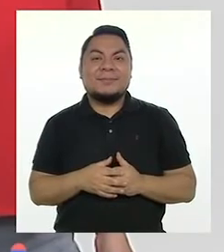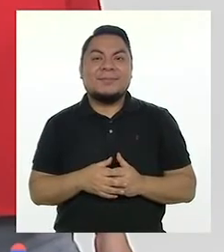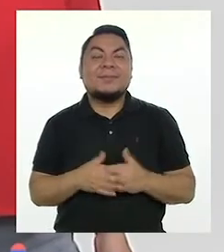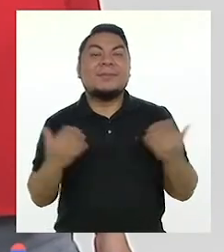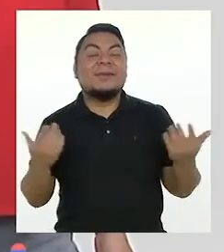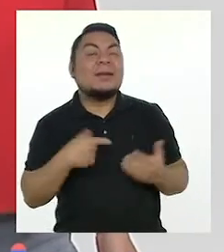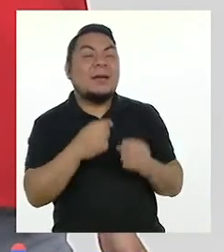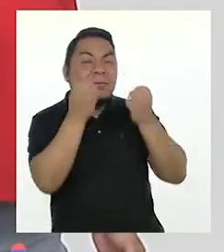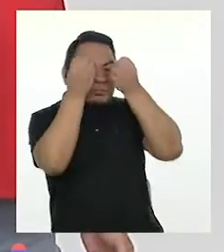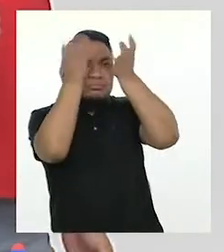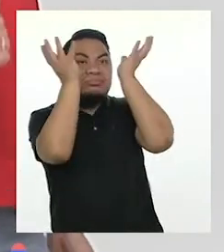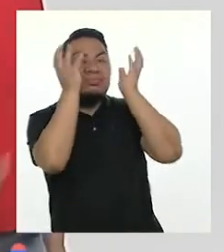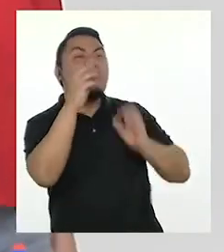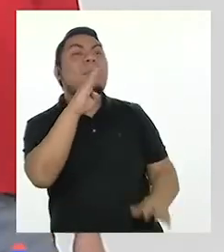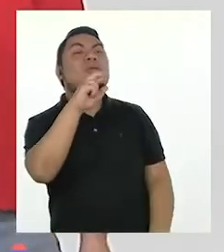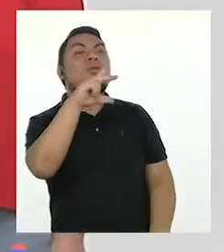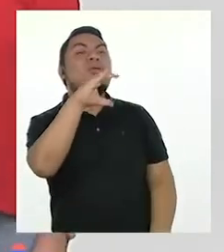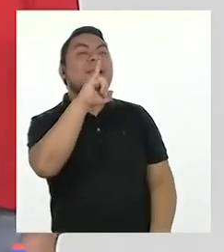Brócoli.